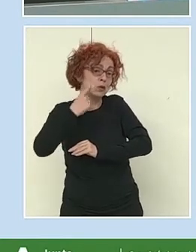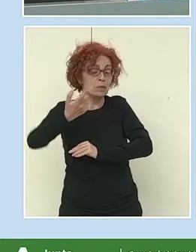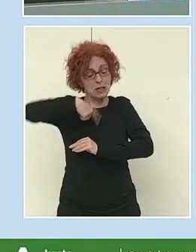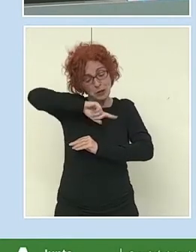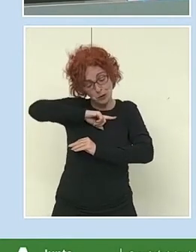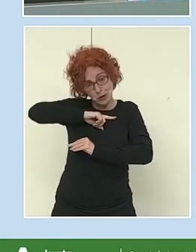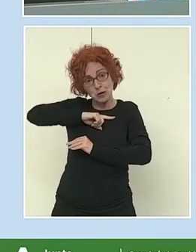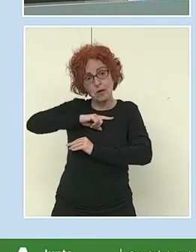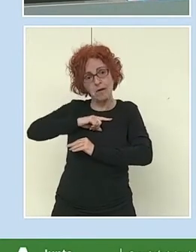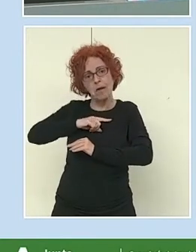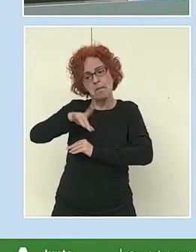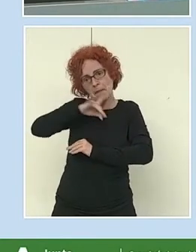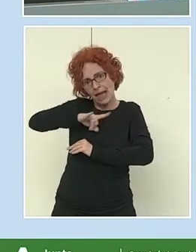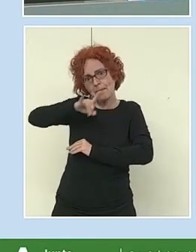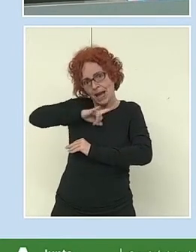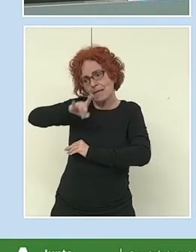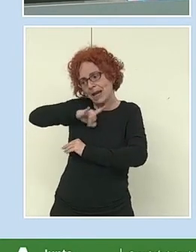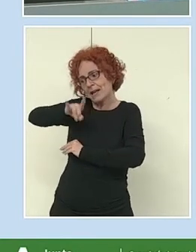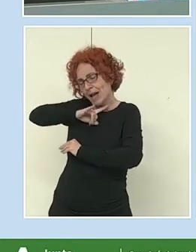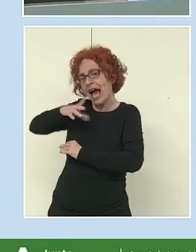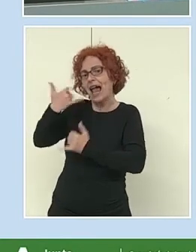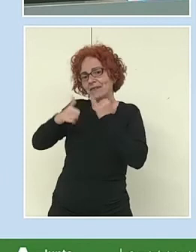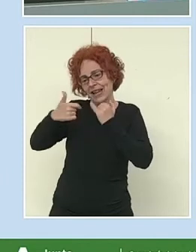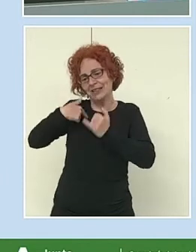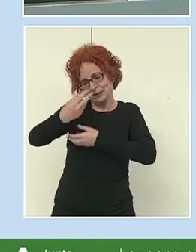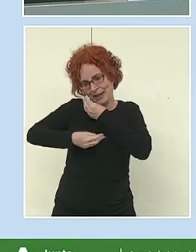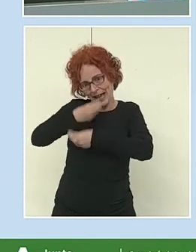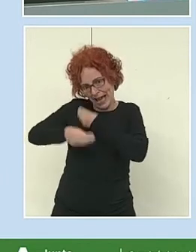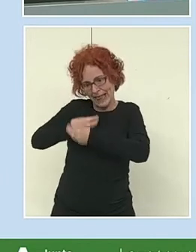-aprendizaje que van a ejercer. ¿Lo tienen?